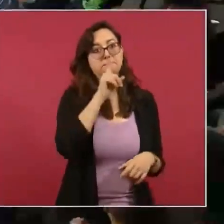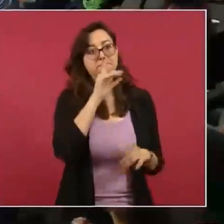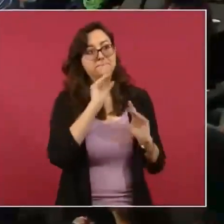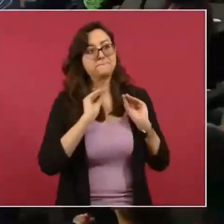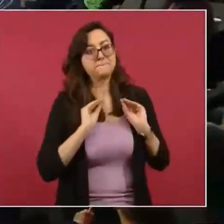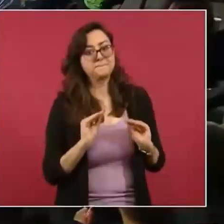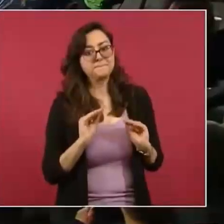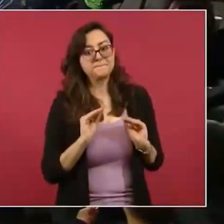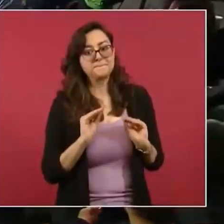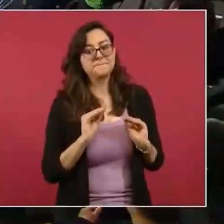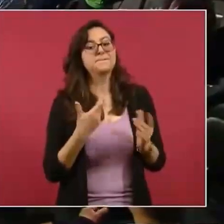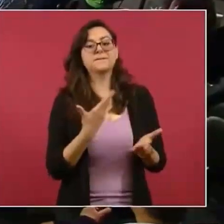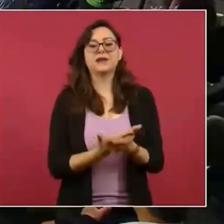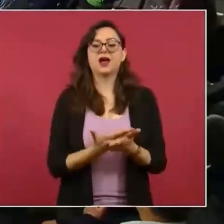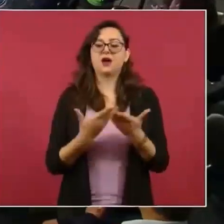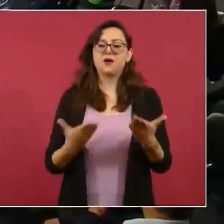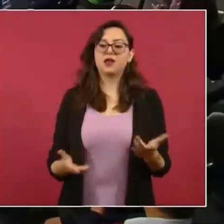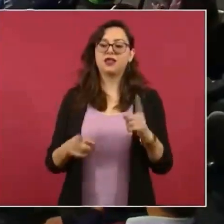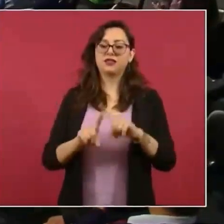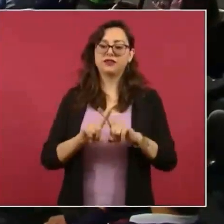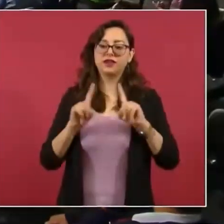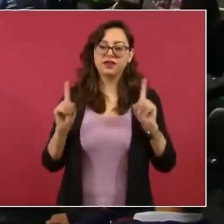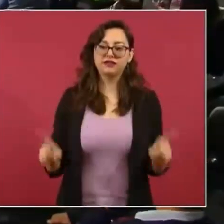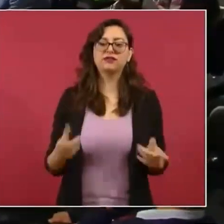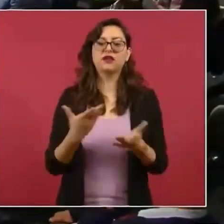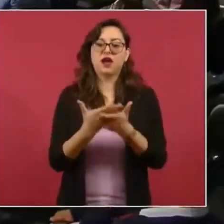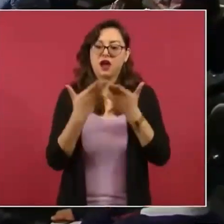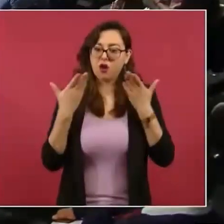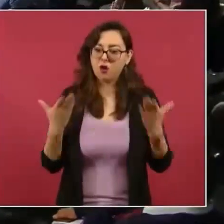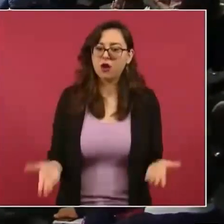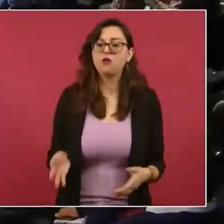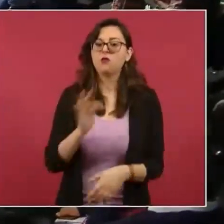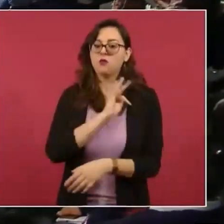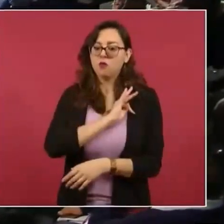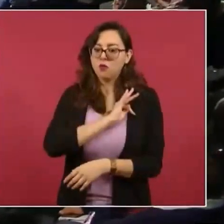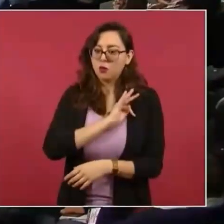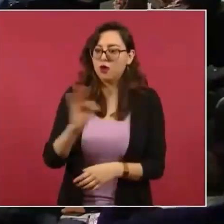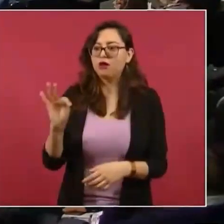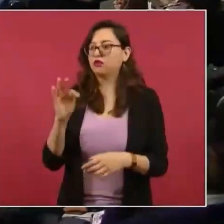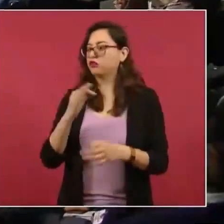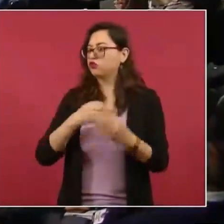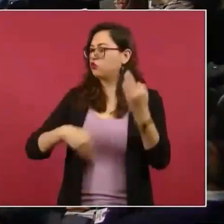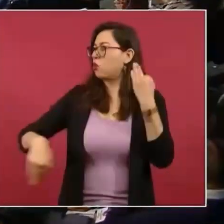ahora no las redes